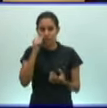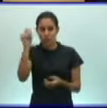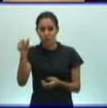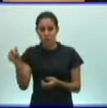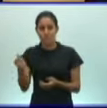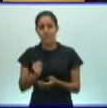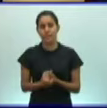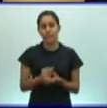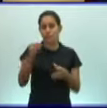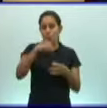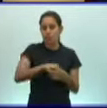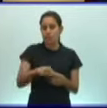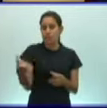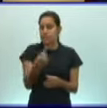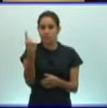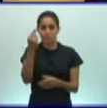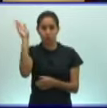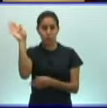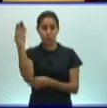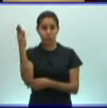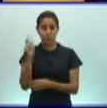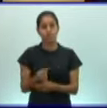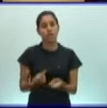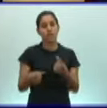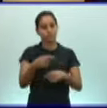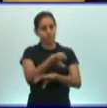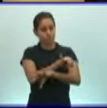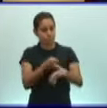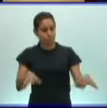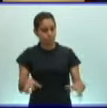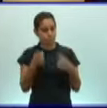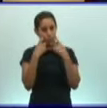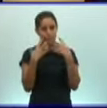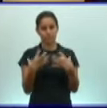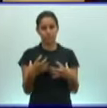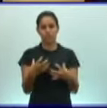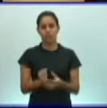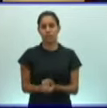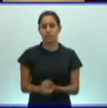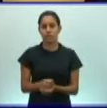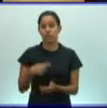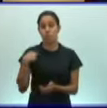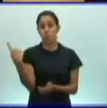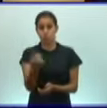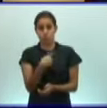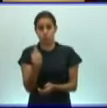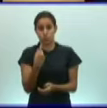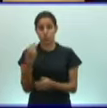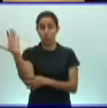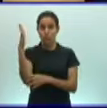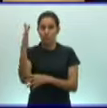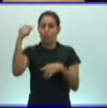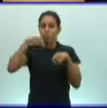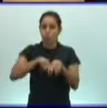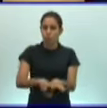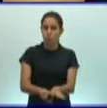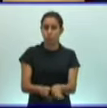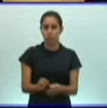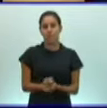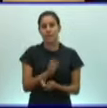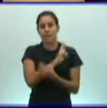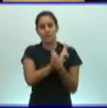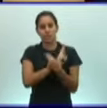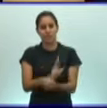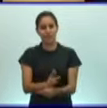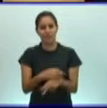naturaleza, son los grupos animales. Nosotros somos parte de esta naturaleza y por tanto tenemos la responsabilidad de cuidarlo. Les